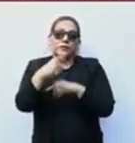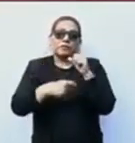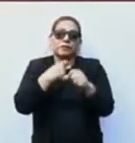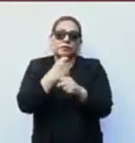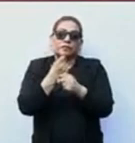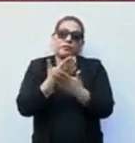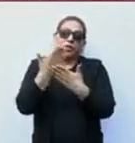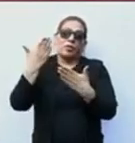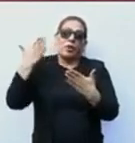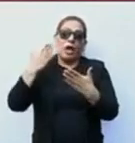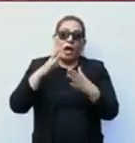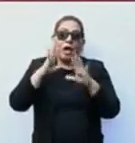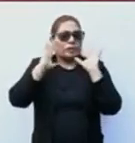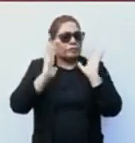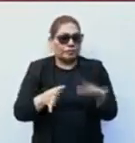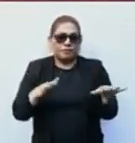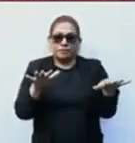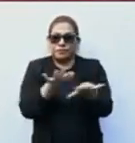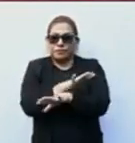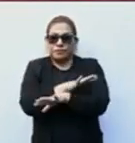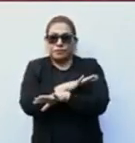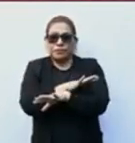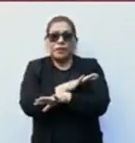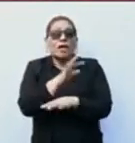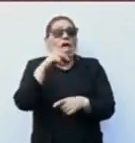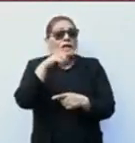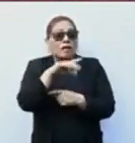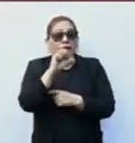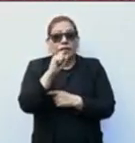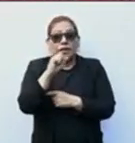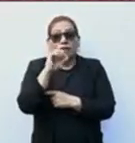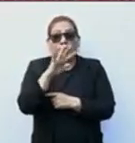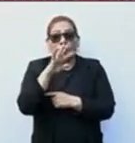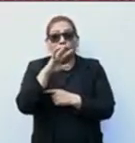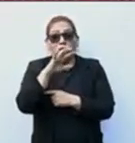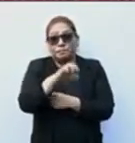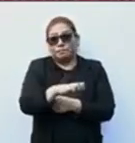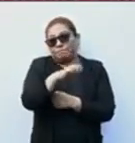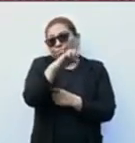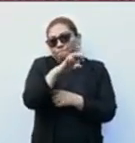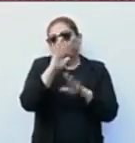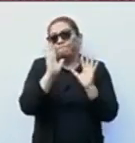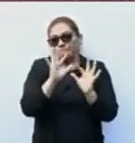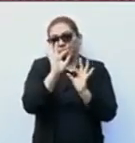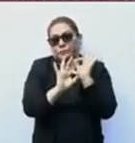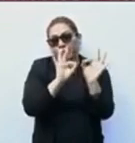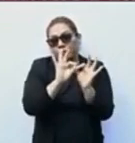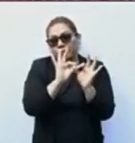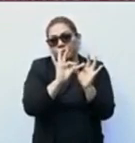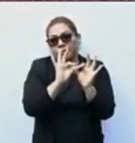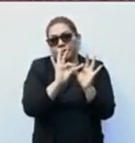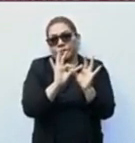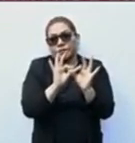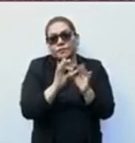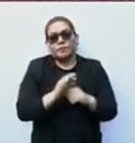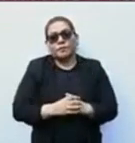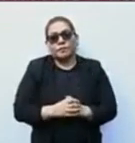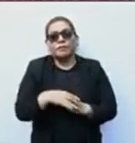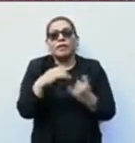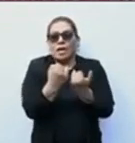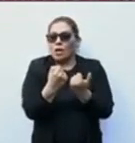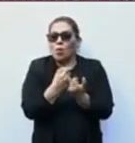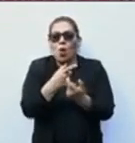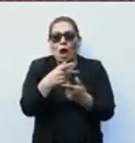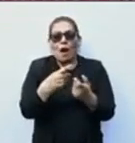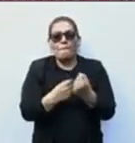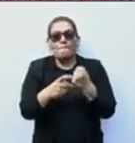Y él definió que habría que incorporar desde los 65 años, como ya se hacía para los pueblos indígenas.